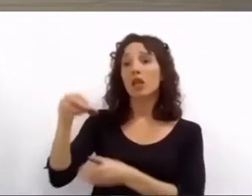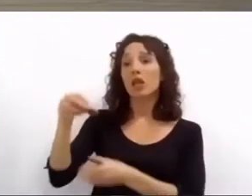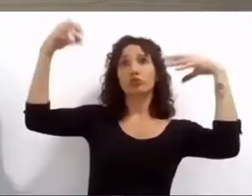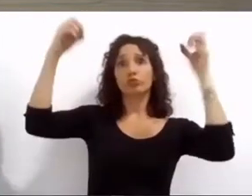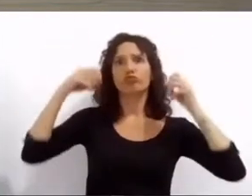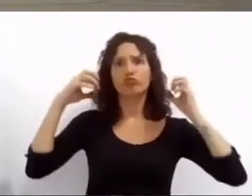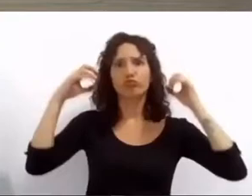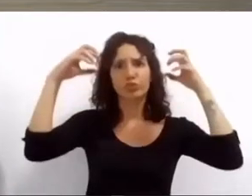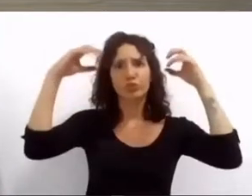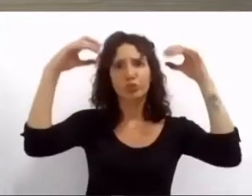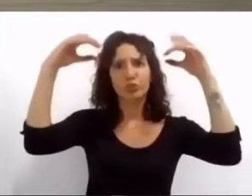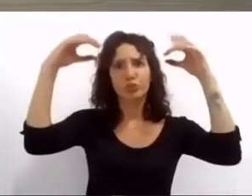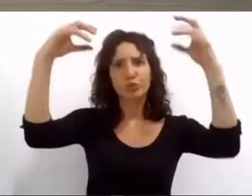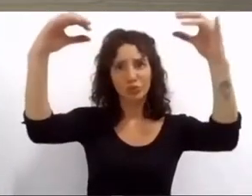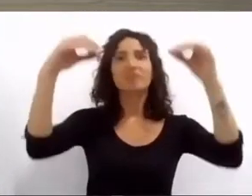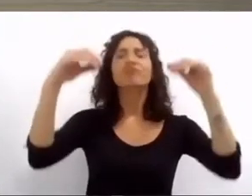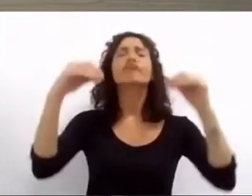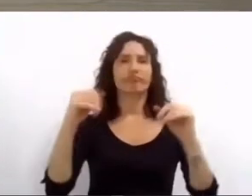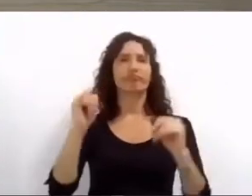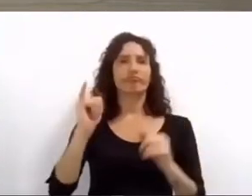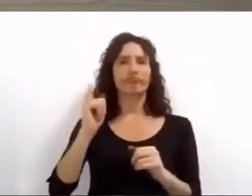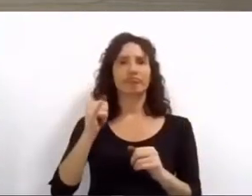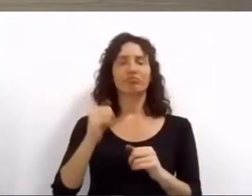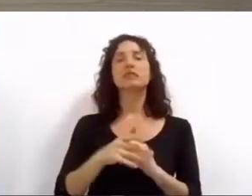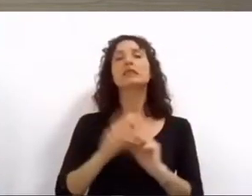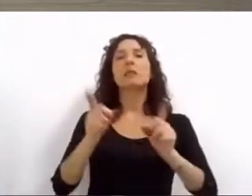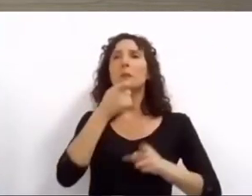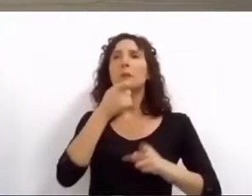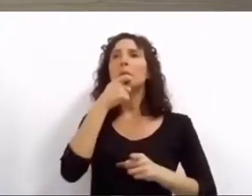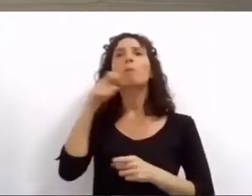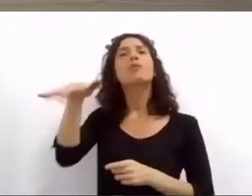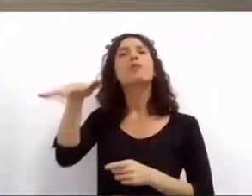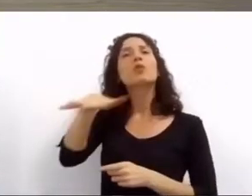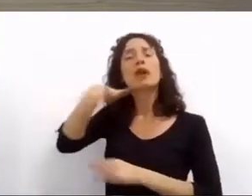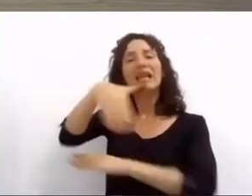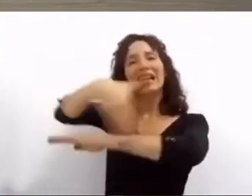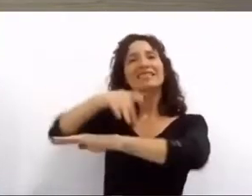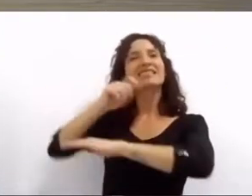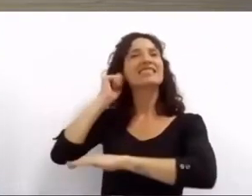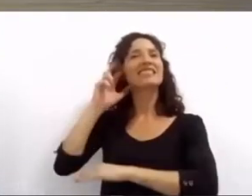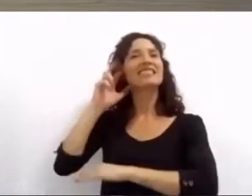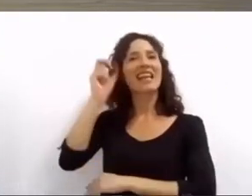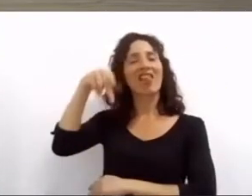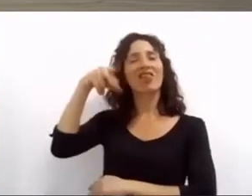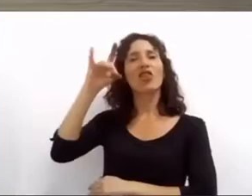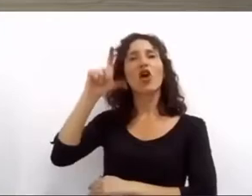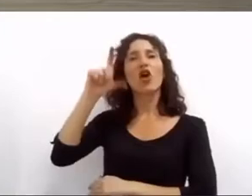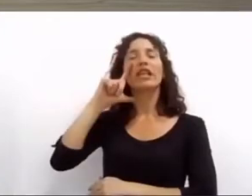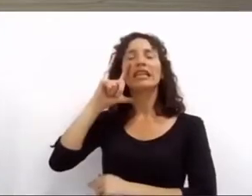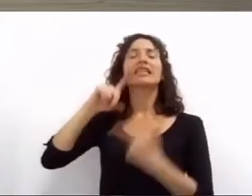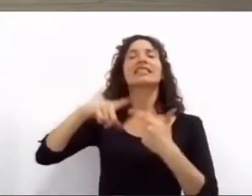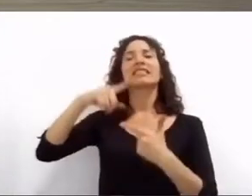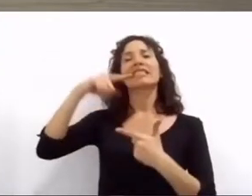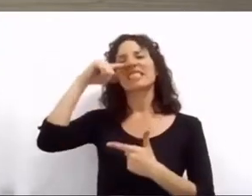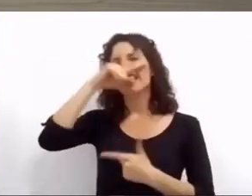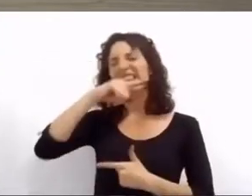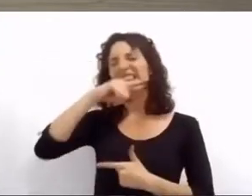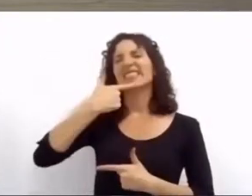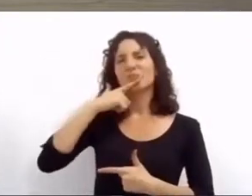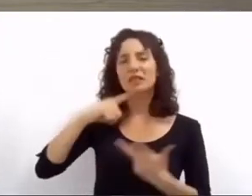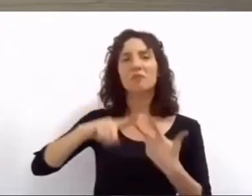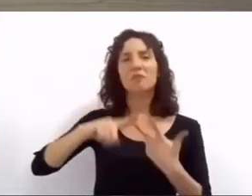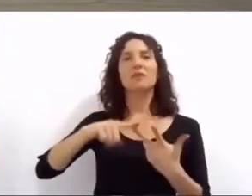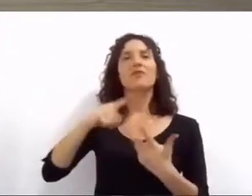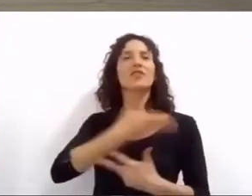2020. Vamos a intervenir en barrios como Grandoli Gutiérrez, 7 de septiembre en Palme de Graneros, Ficherton, Arrocito,